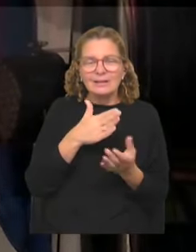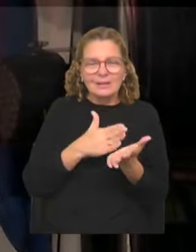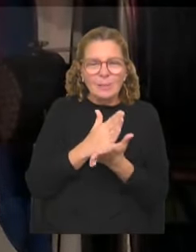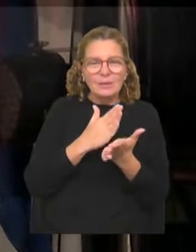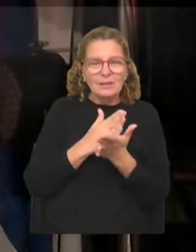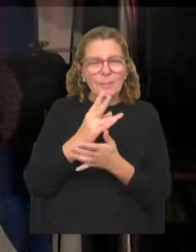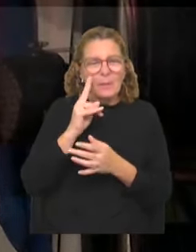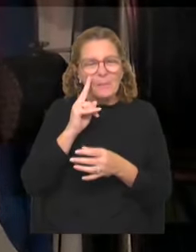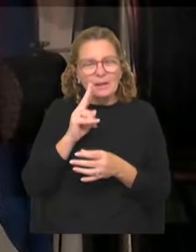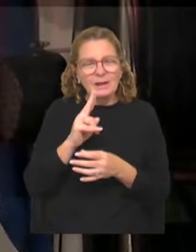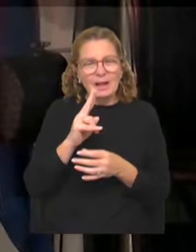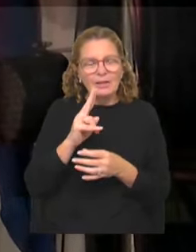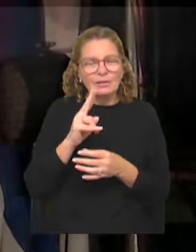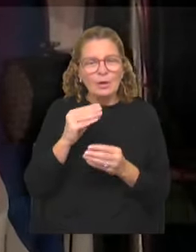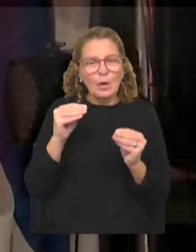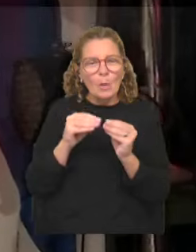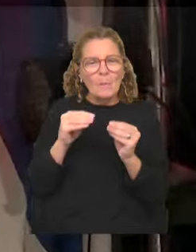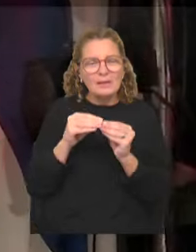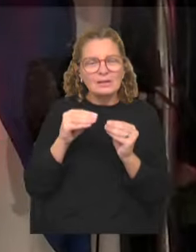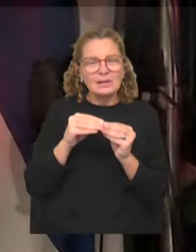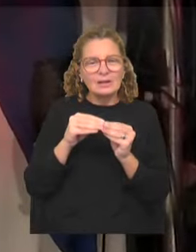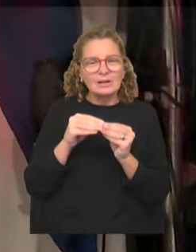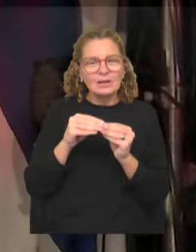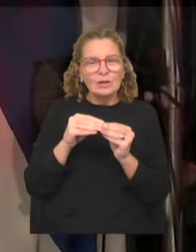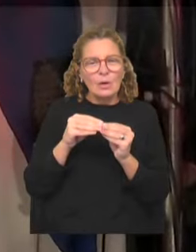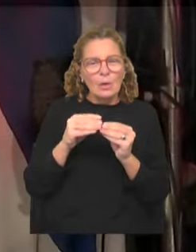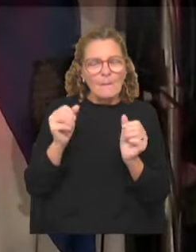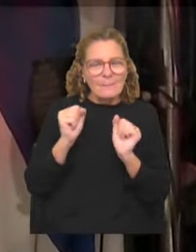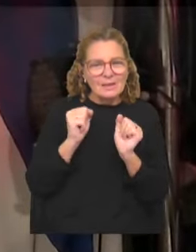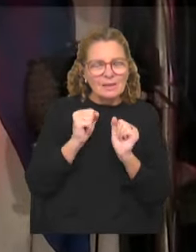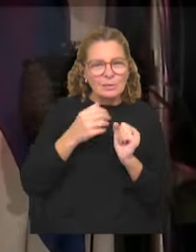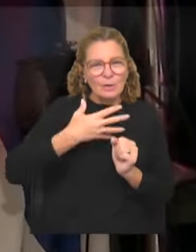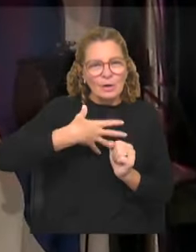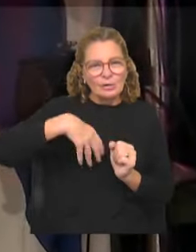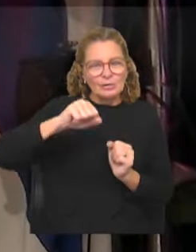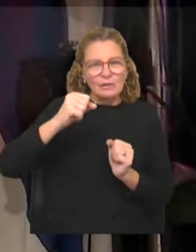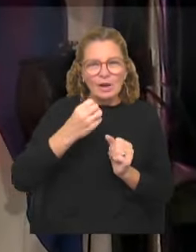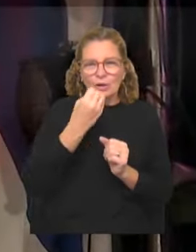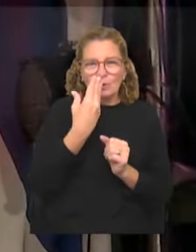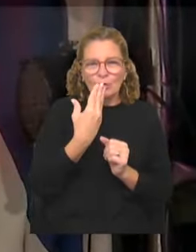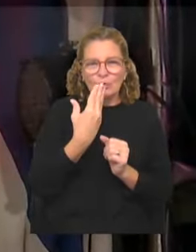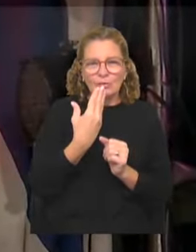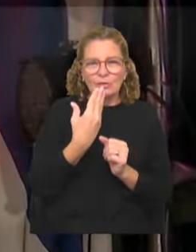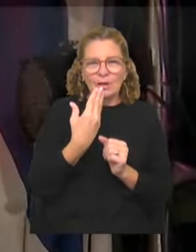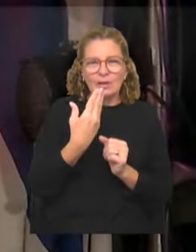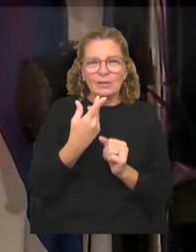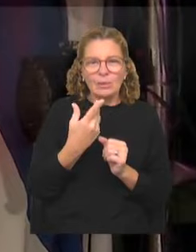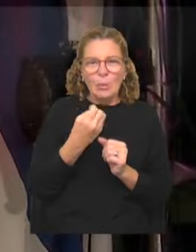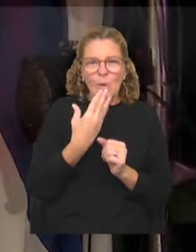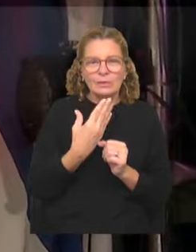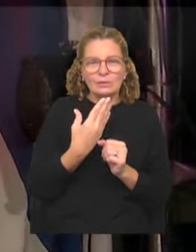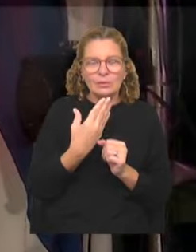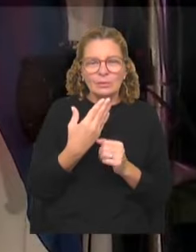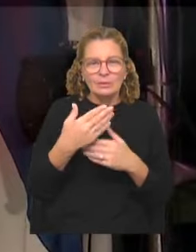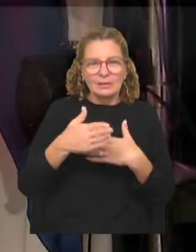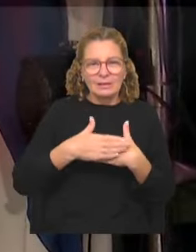que nos mira desde los compañeros y compañeras que con miedo se animaron a llevar unas rosas o unos claveles cuando se